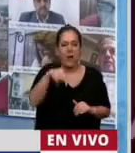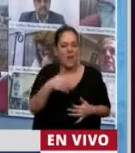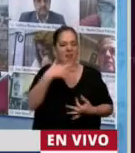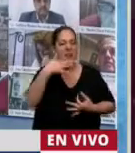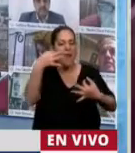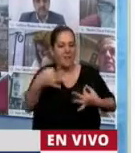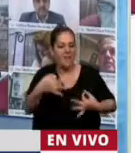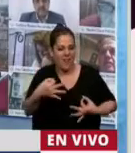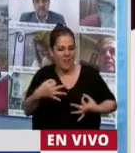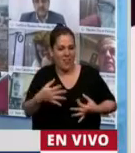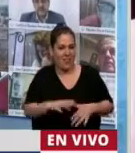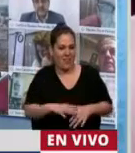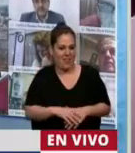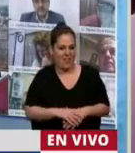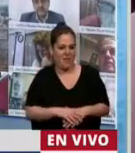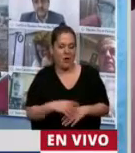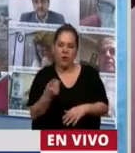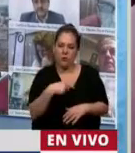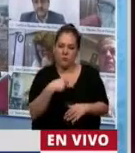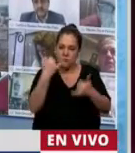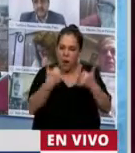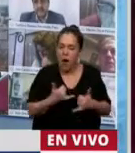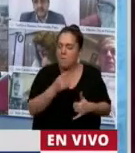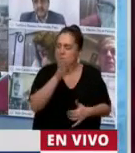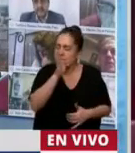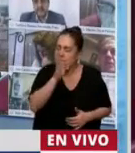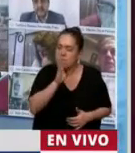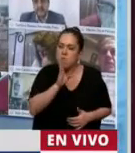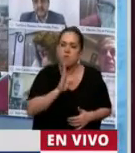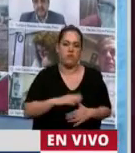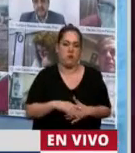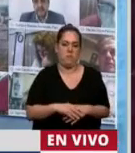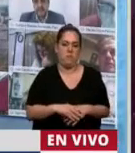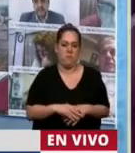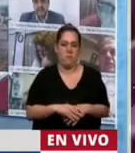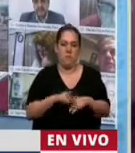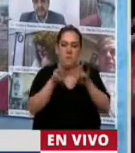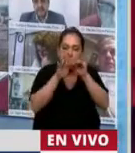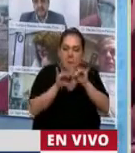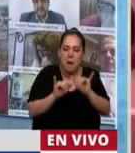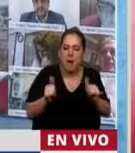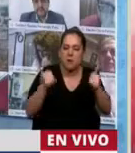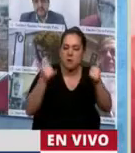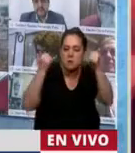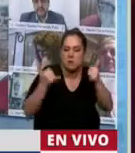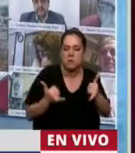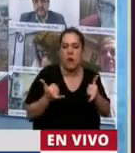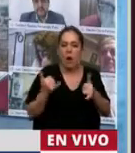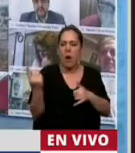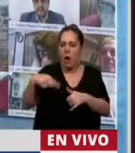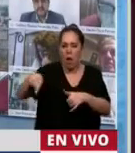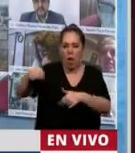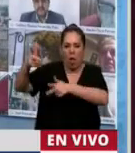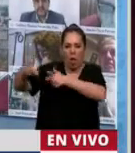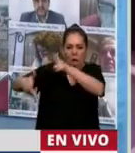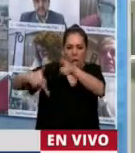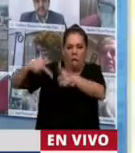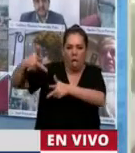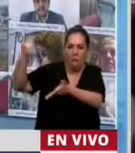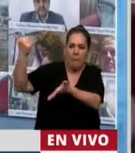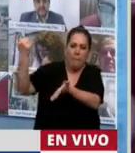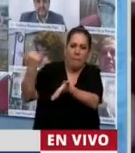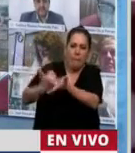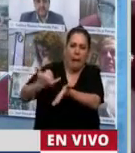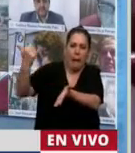con el otorgamiento de créditos a tasa cero por 12 meses y luego, si necesitan, con